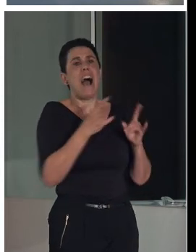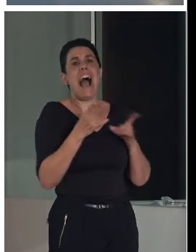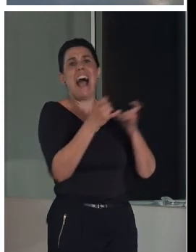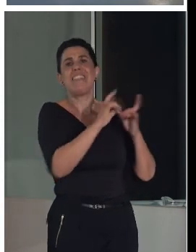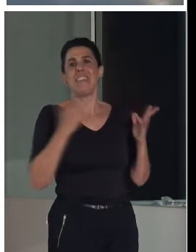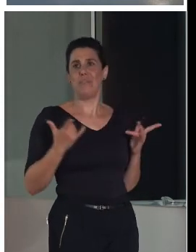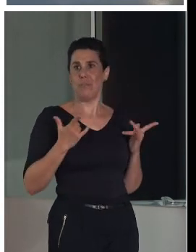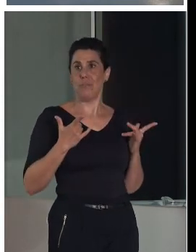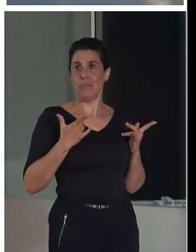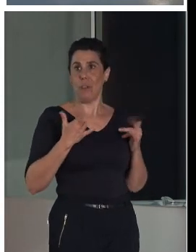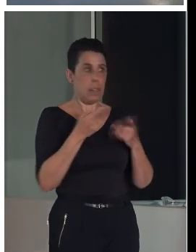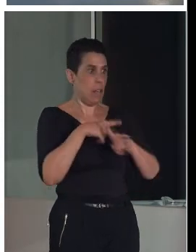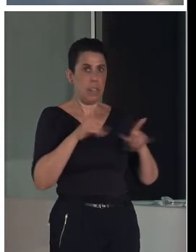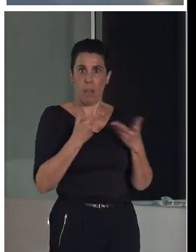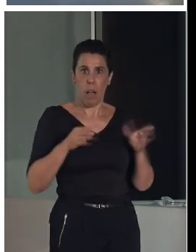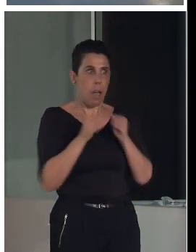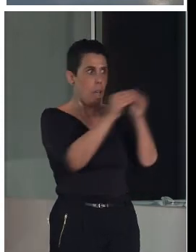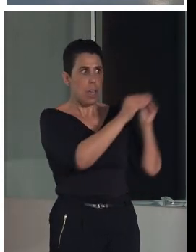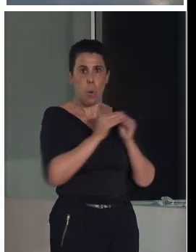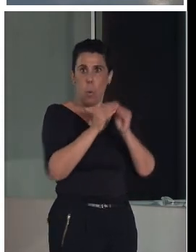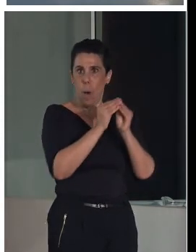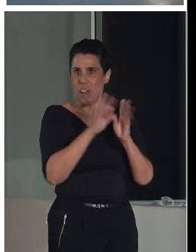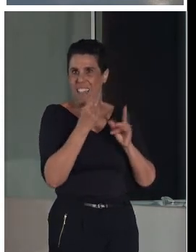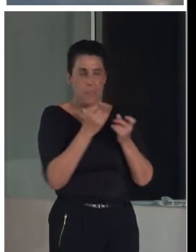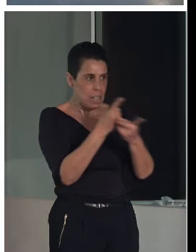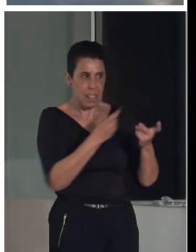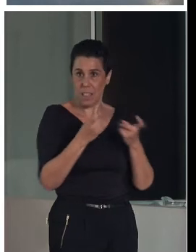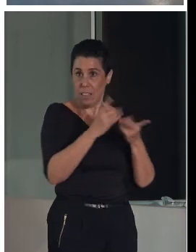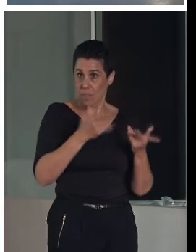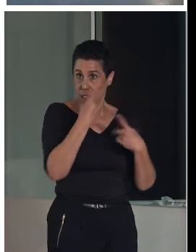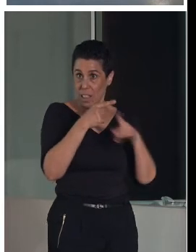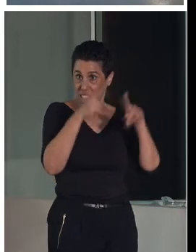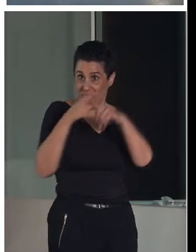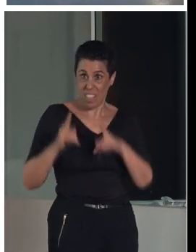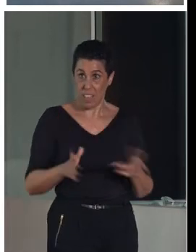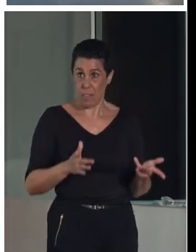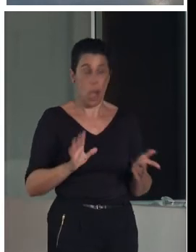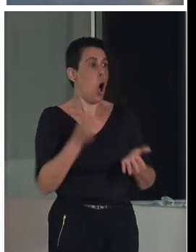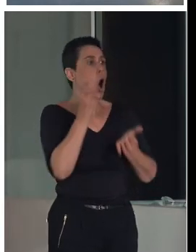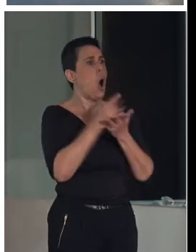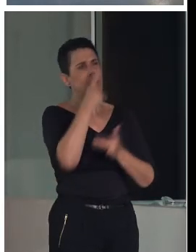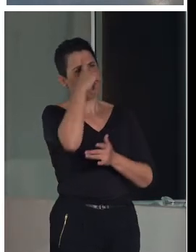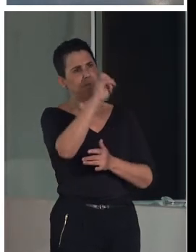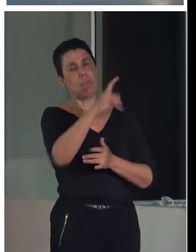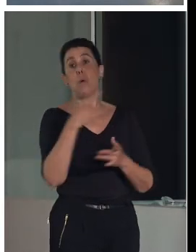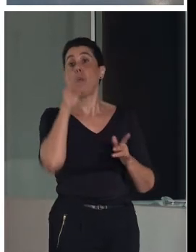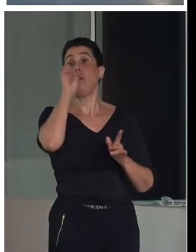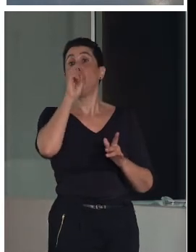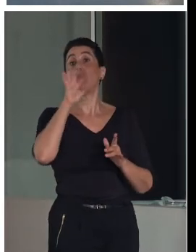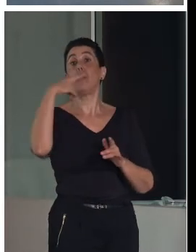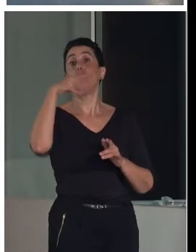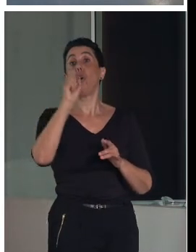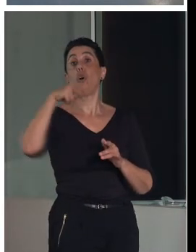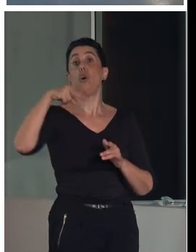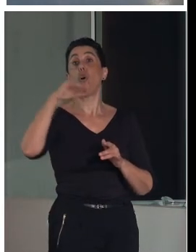somos diferentes, pero somos comunes en algo. Entonces, aquí apelo otra vez al profesor Gonzalo Borràs, porque a él le hubiera